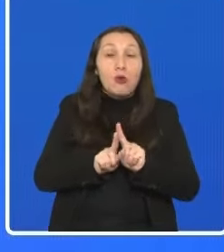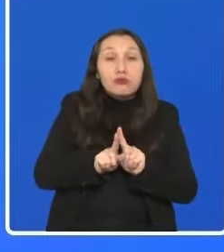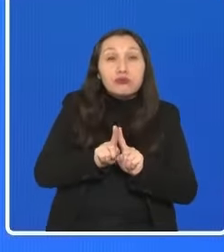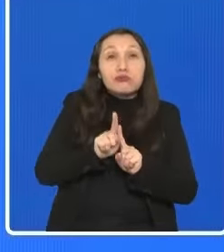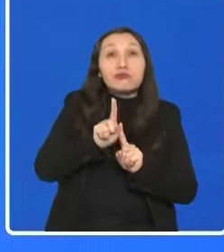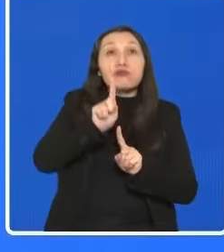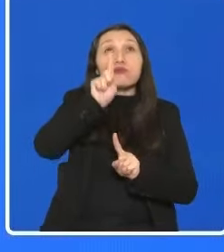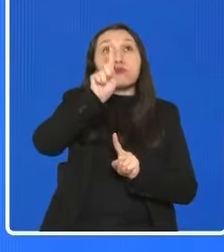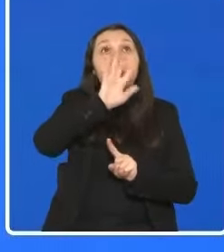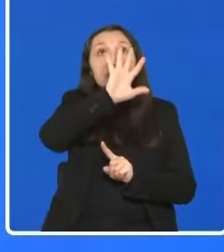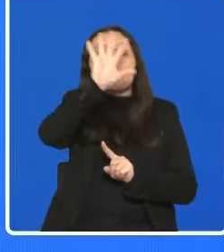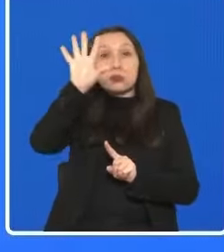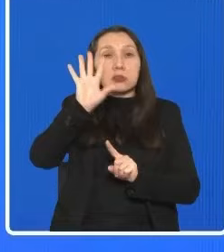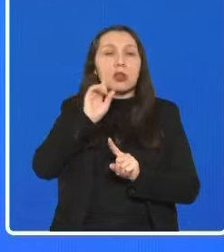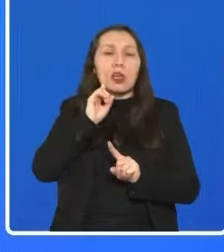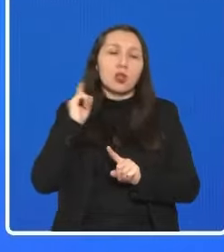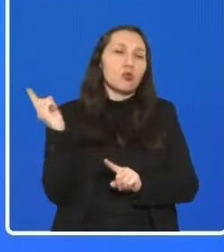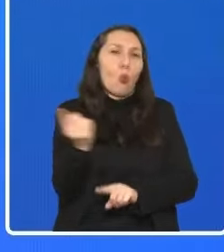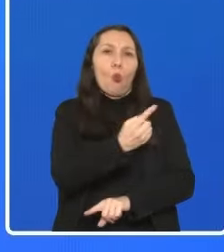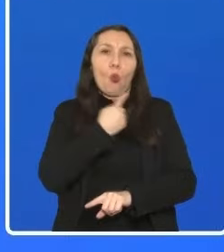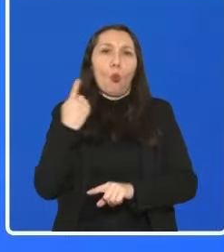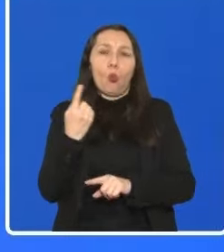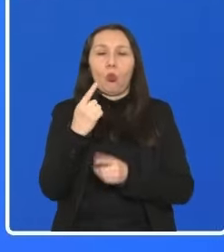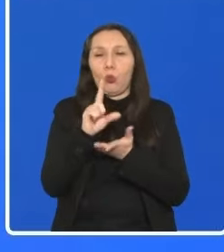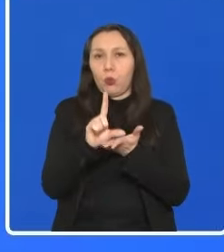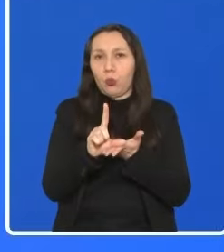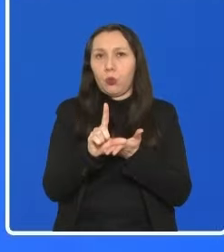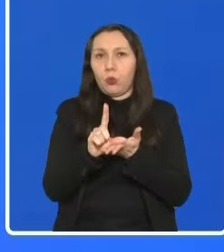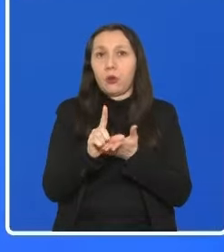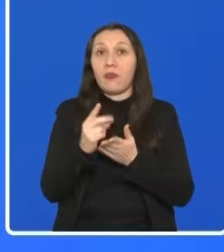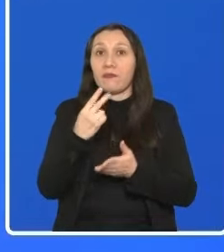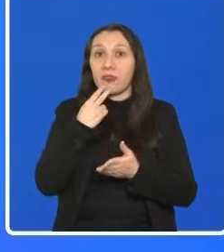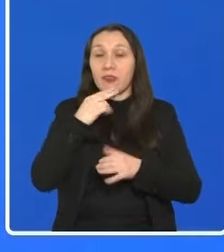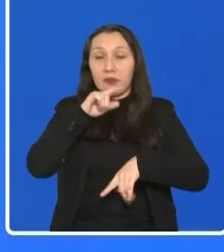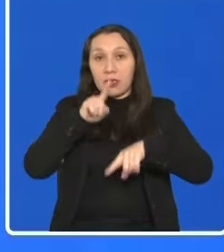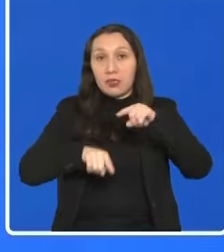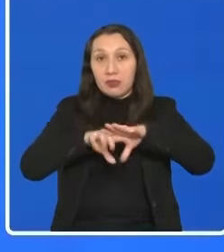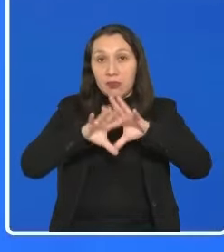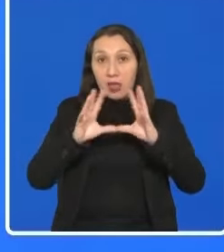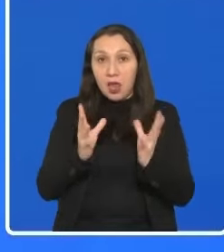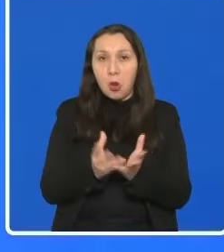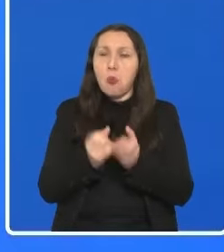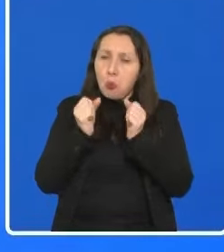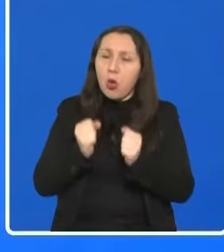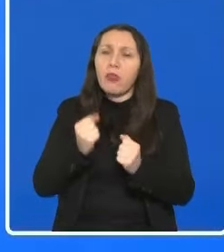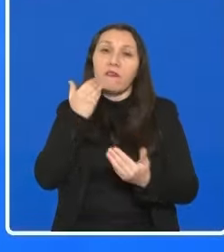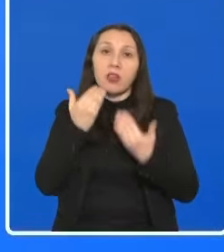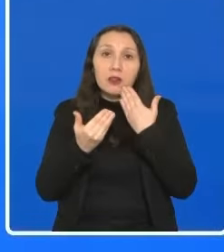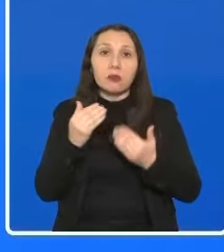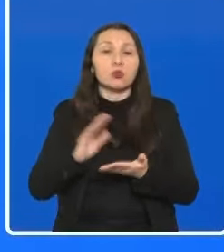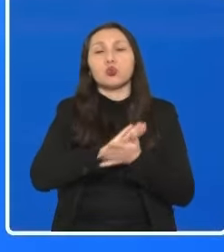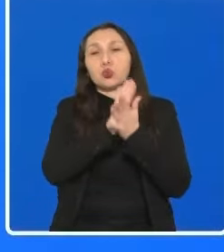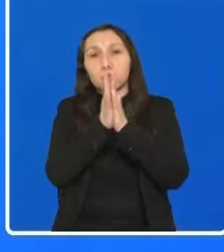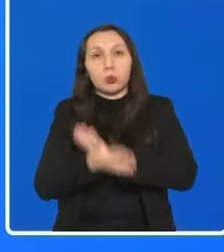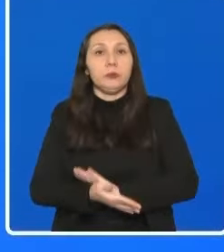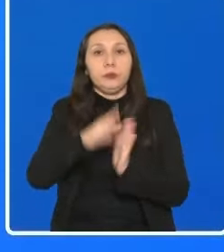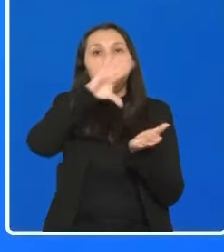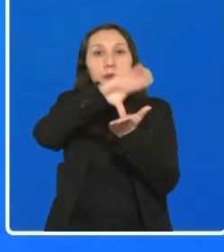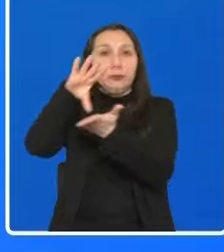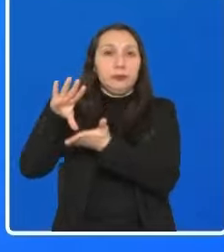un lugar en donde todos quienes habitan esta Tierra podamos beneficiarnos de esto, todos los países.